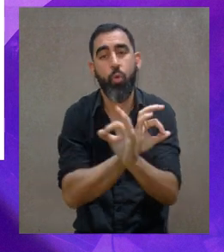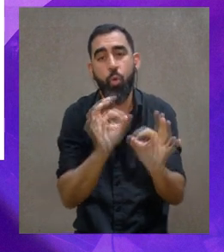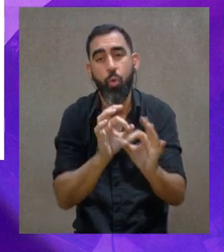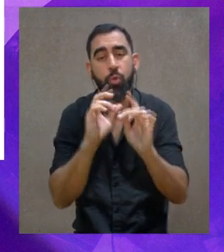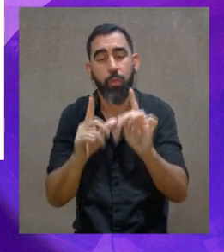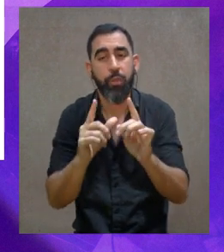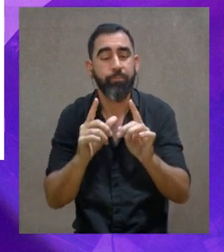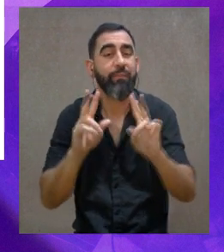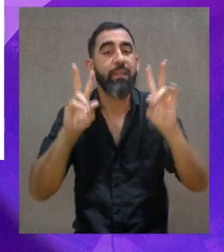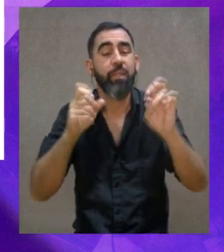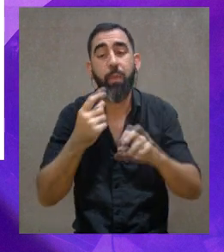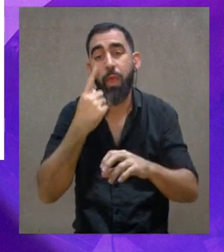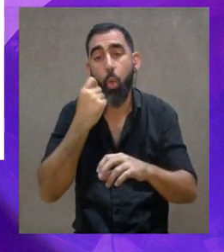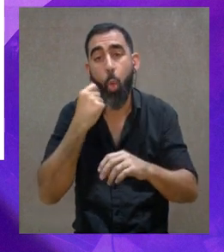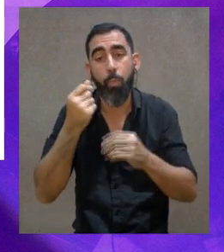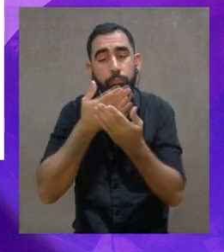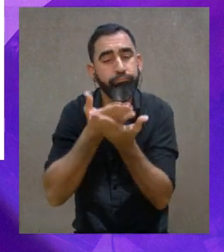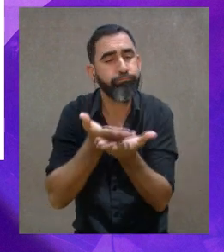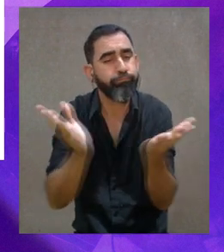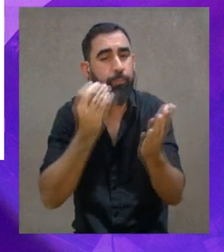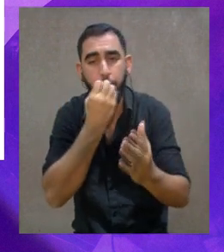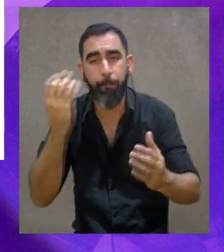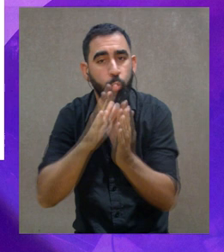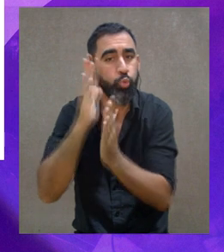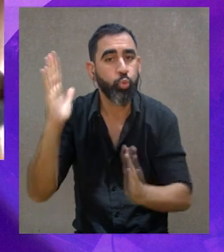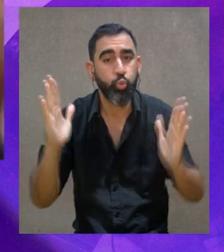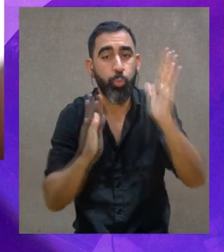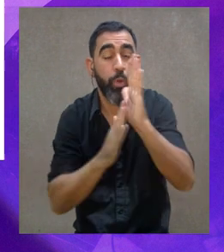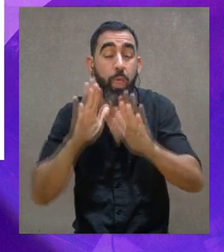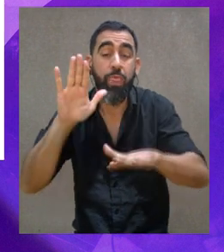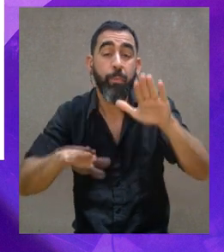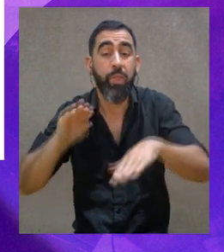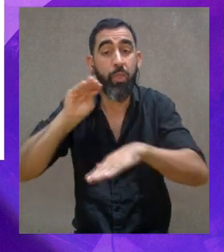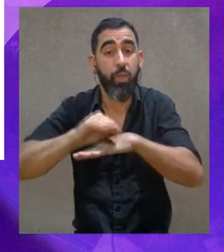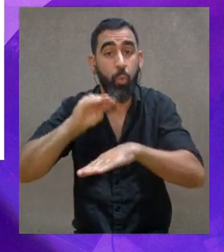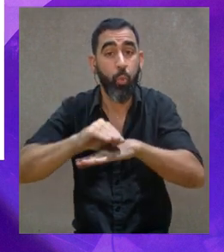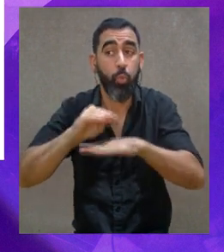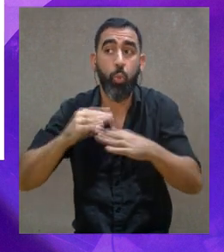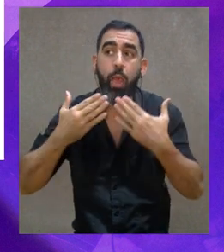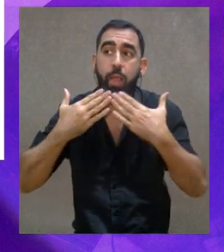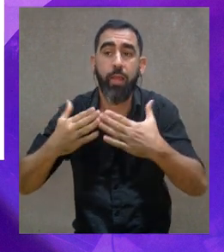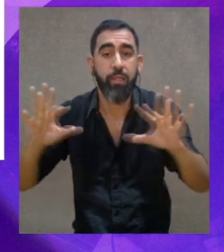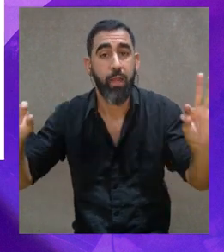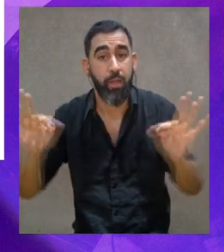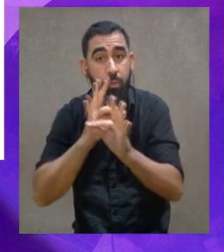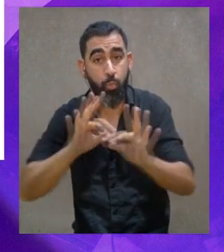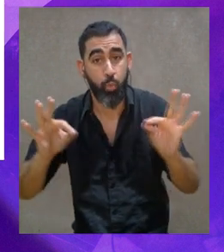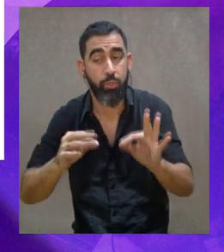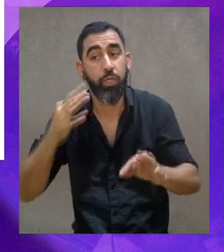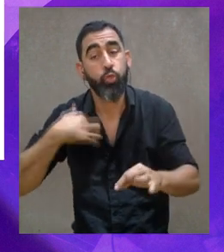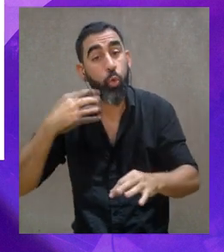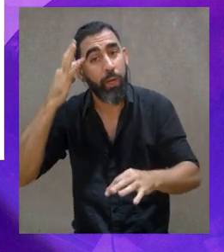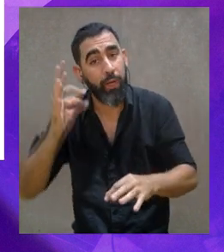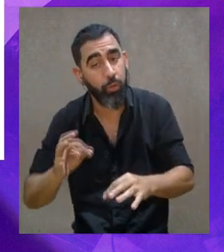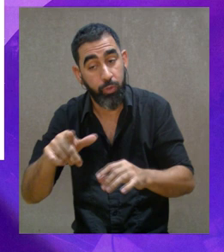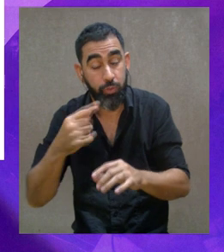la trascendencia del hombre a algo superior, según la cultura que sea, a través de la música, creo que